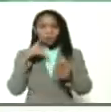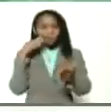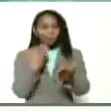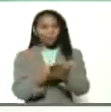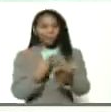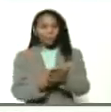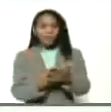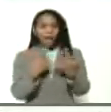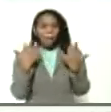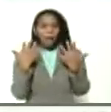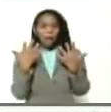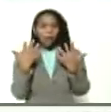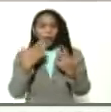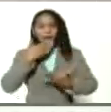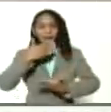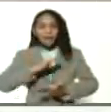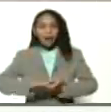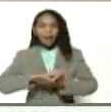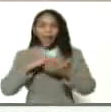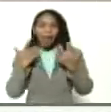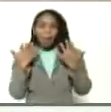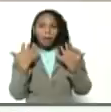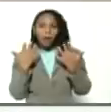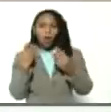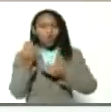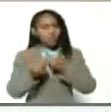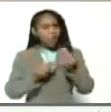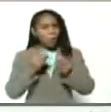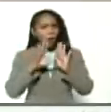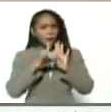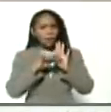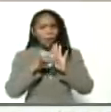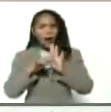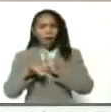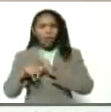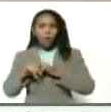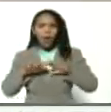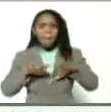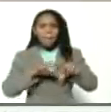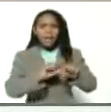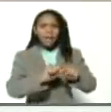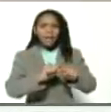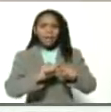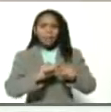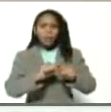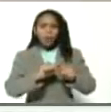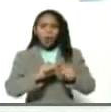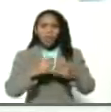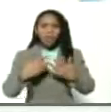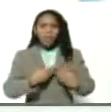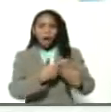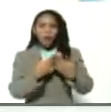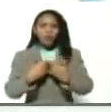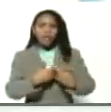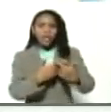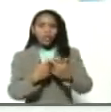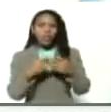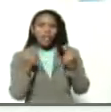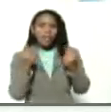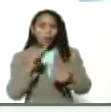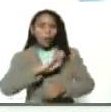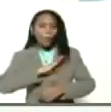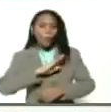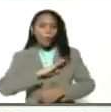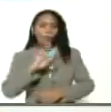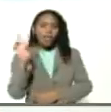con cartas en las manos de como se ha robado el imperialismo norteamericano el dinero que le pertenece a